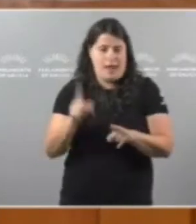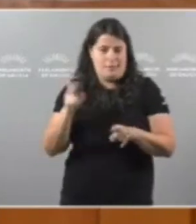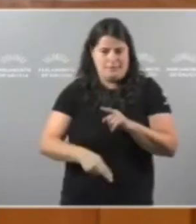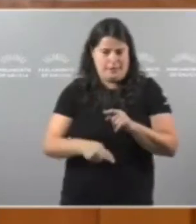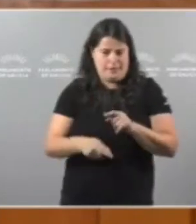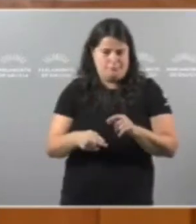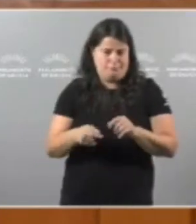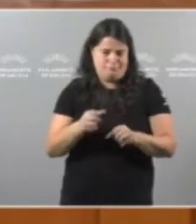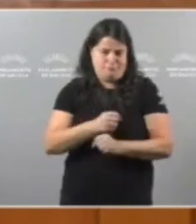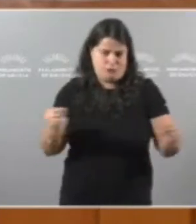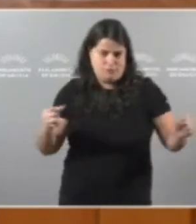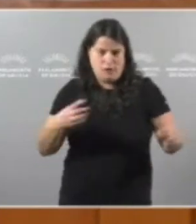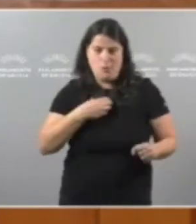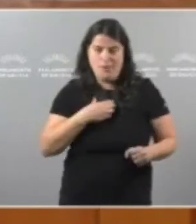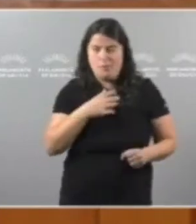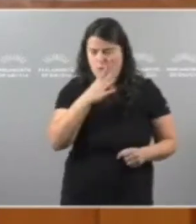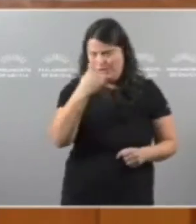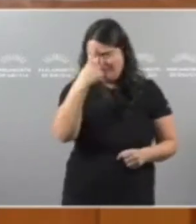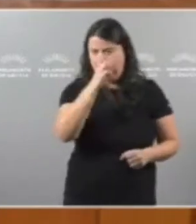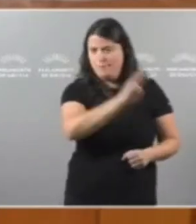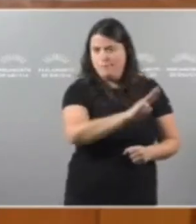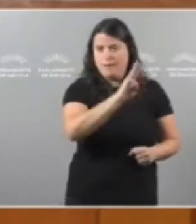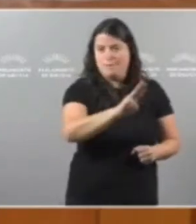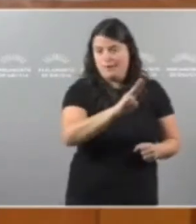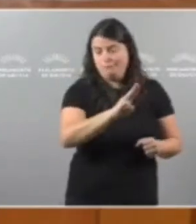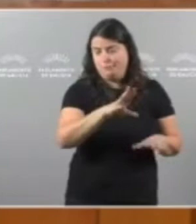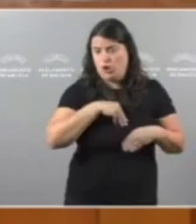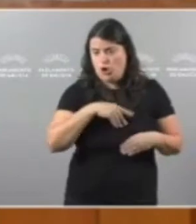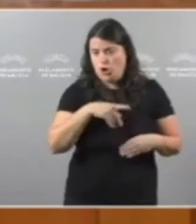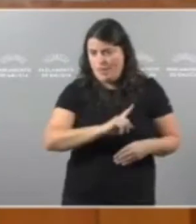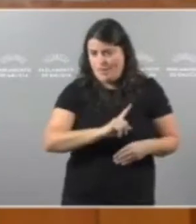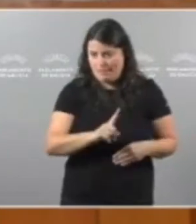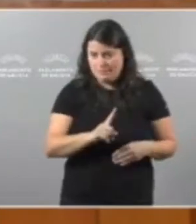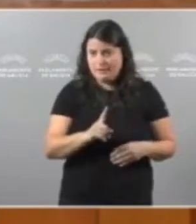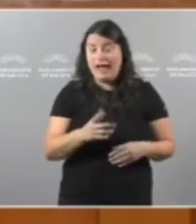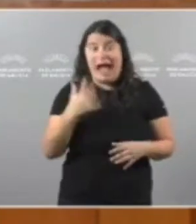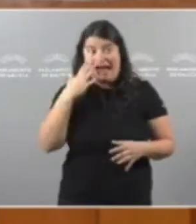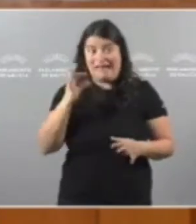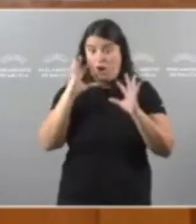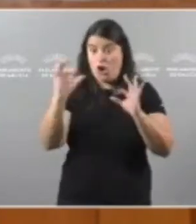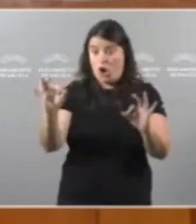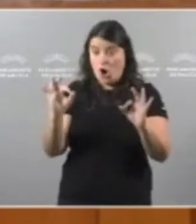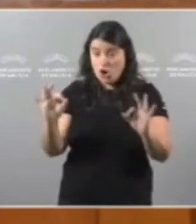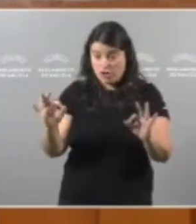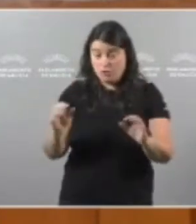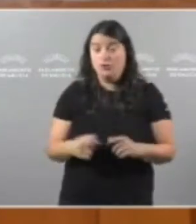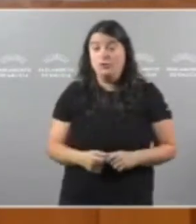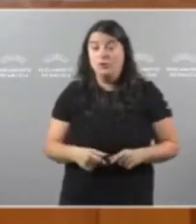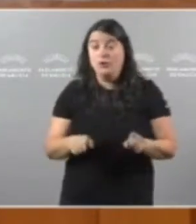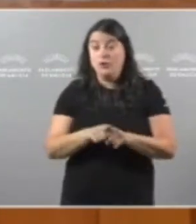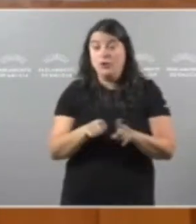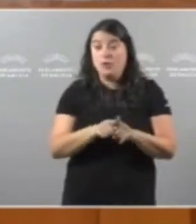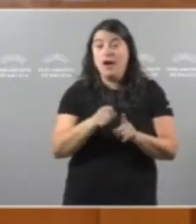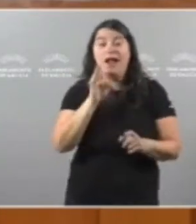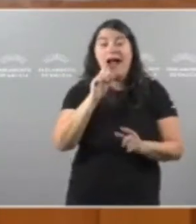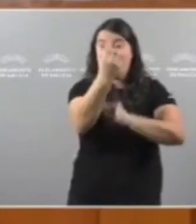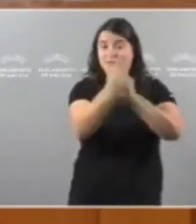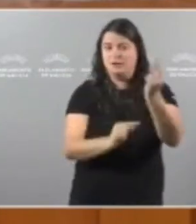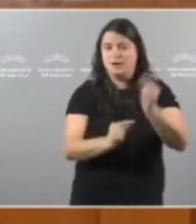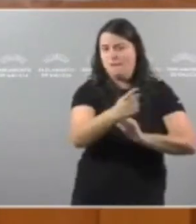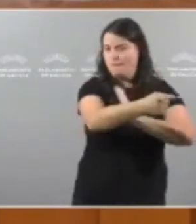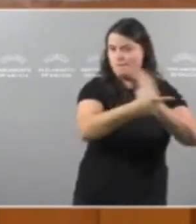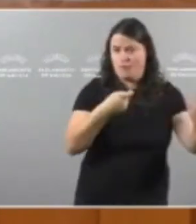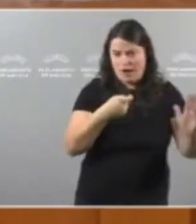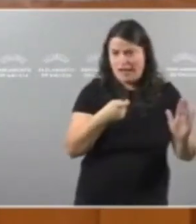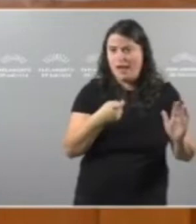convencida que o Partido Popular Non vai aceptar o que sería razonable A retirada destes orzamentos Para que se